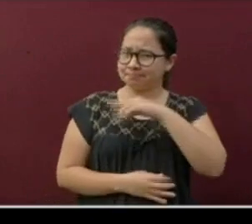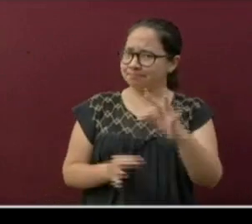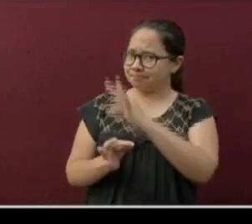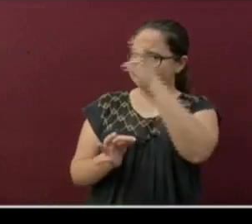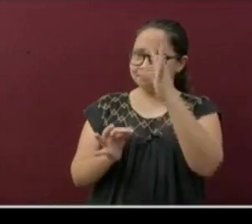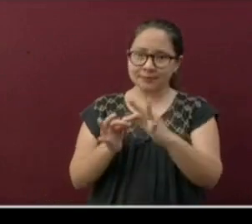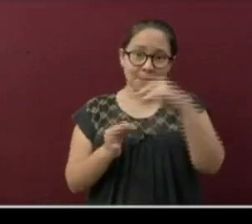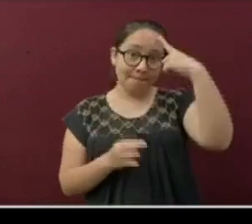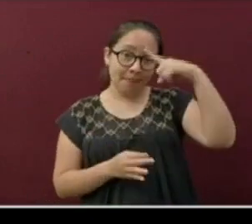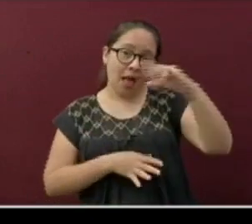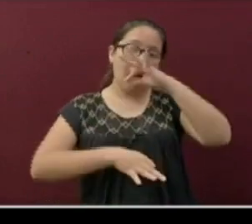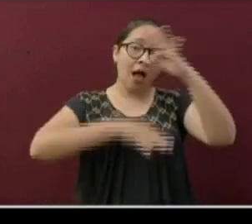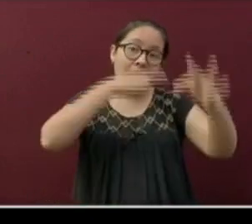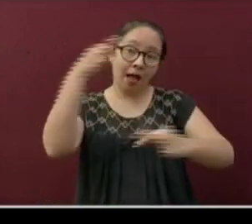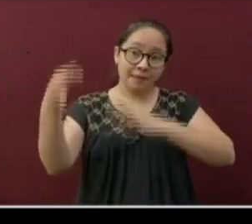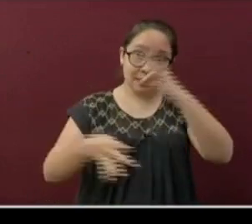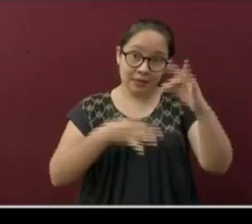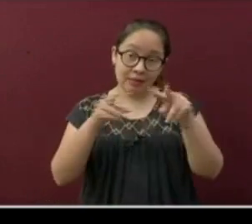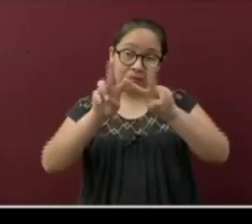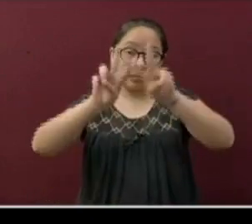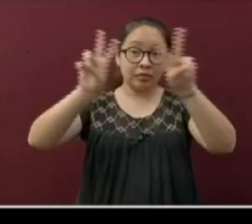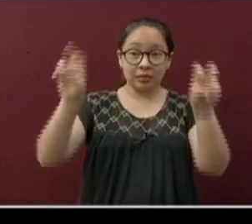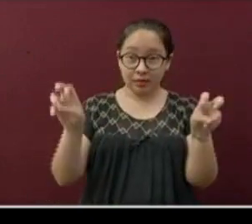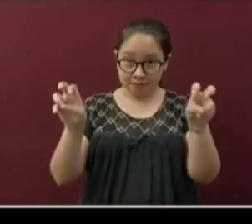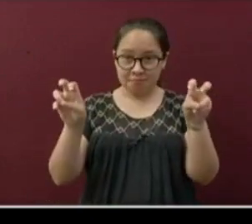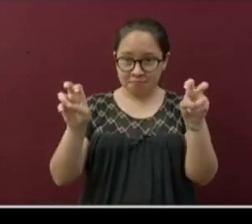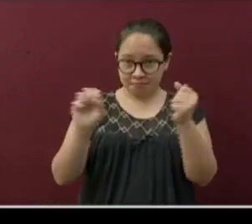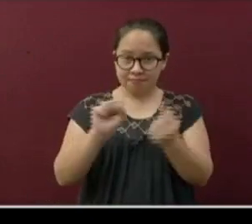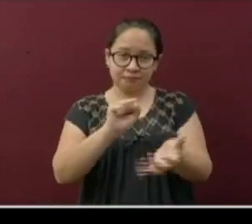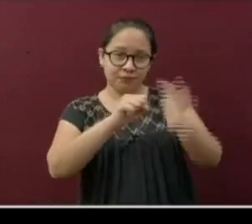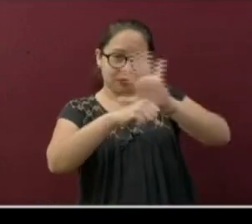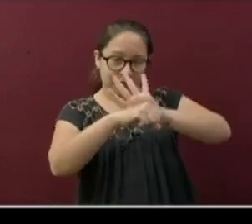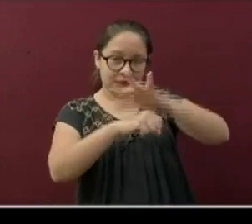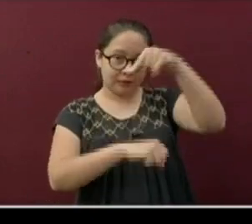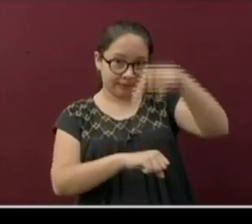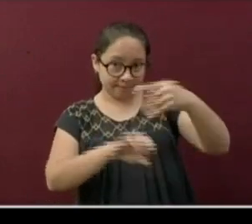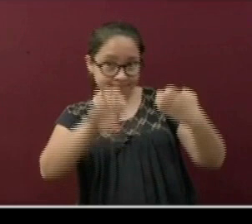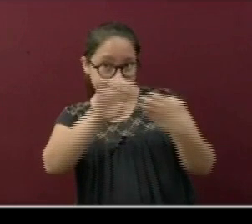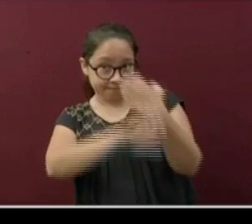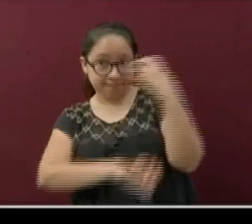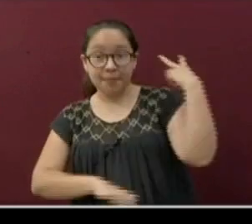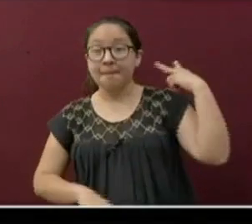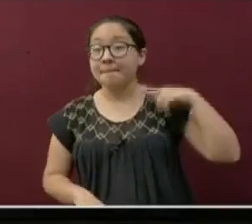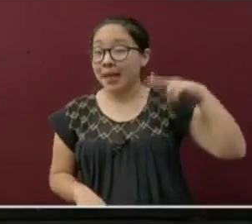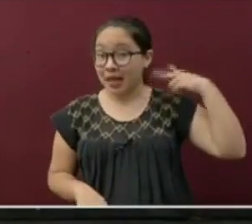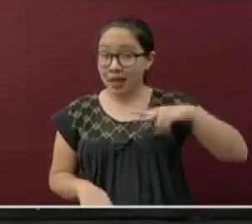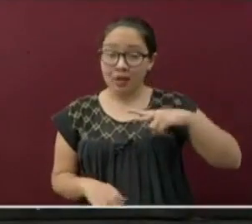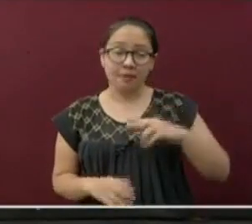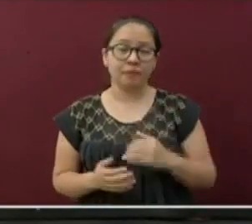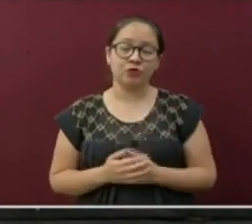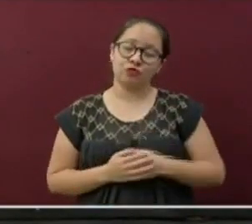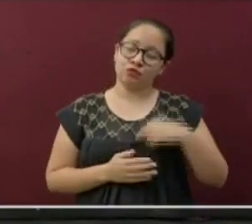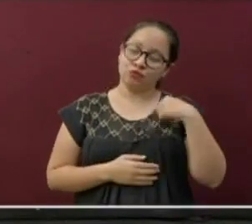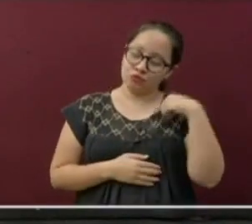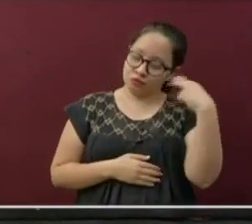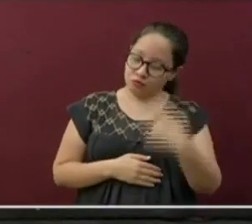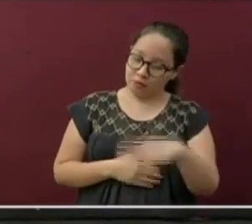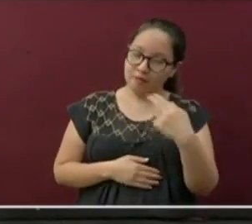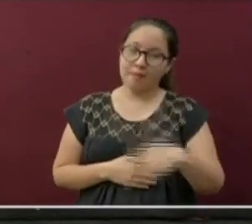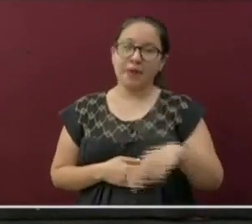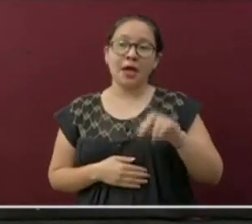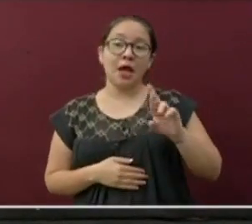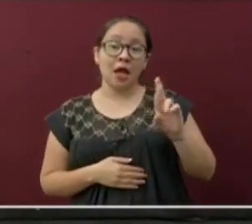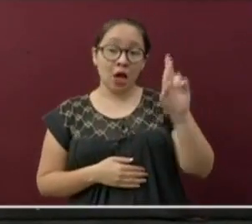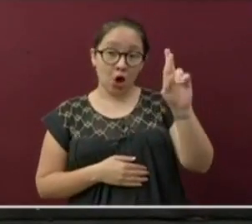a ustedes la información actual sobre el coronavirus en nuestra entidad. Para ello, como siempre, un servidor,